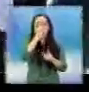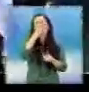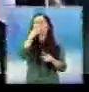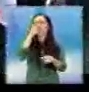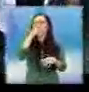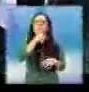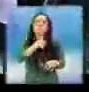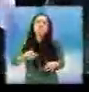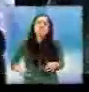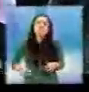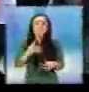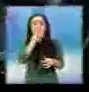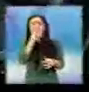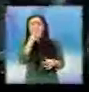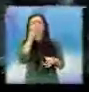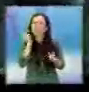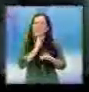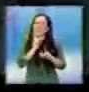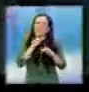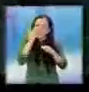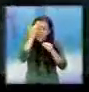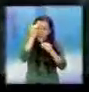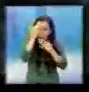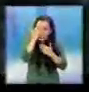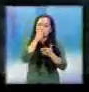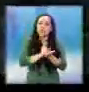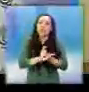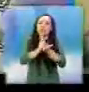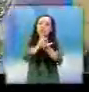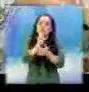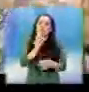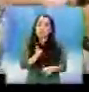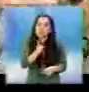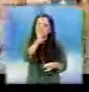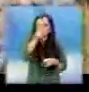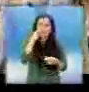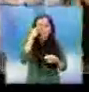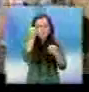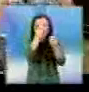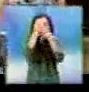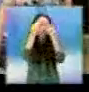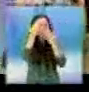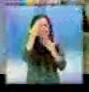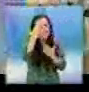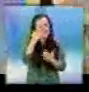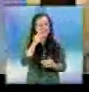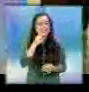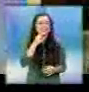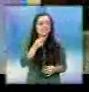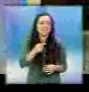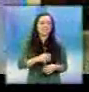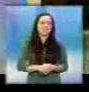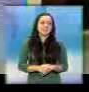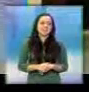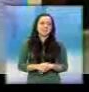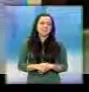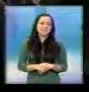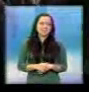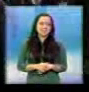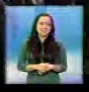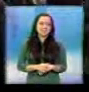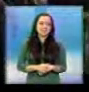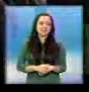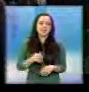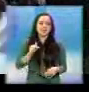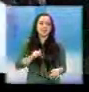Por favor, no se enoje. Gracias por su colaboración. Para noticiar a Guatevisión, ven que y ching. A mí no me causa gracia, pero bueno.